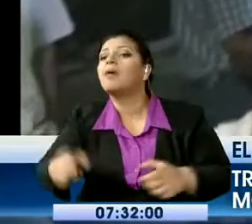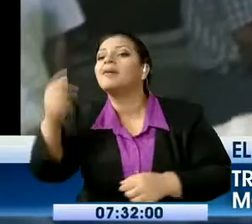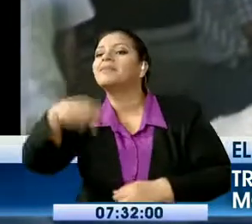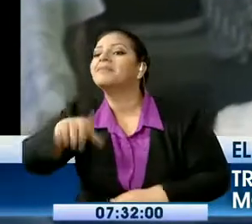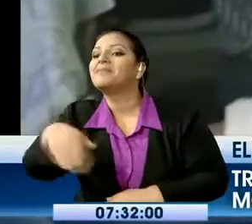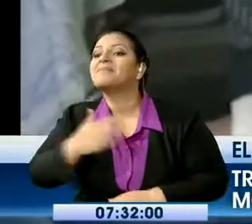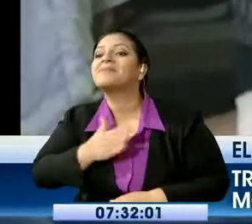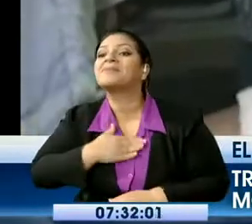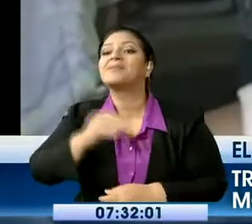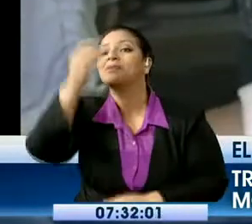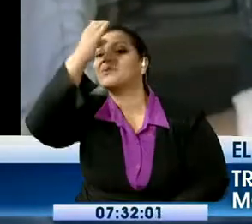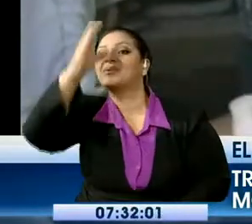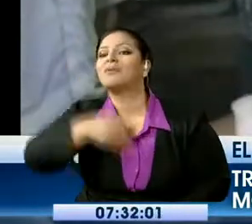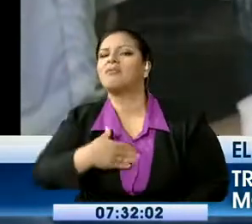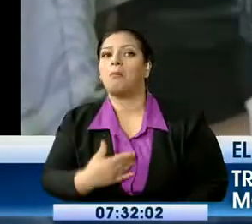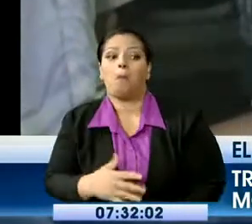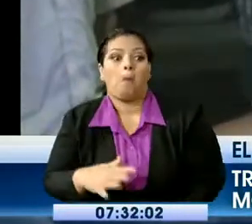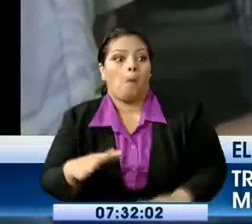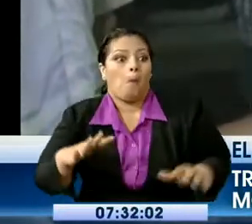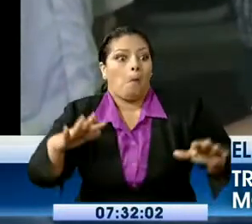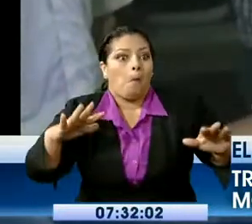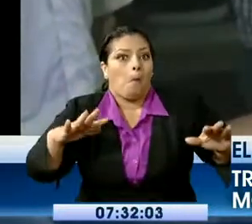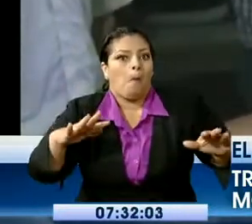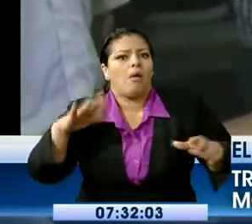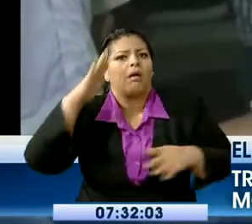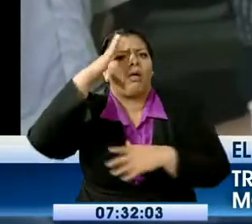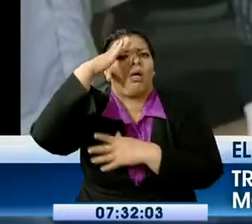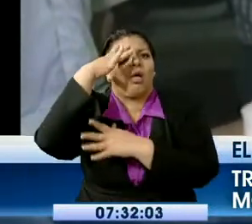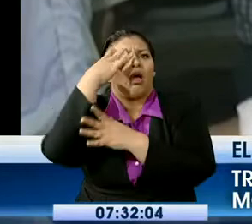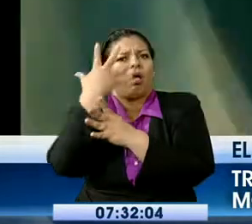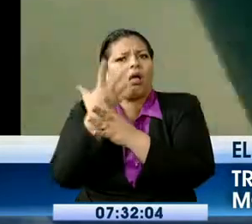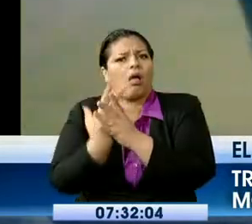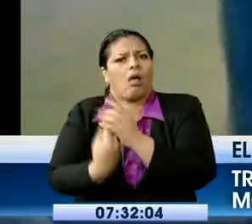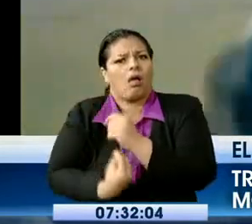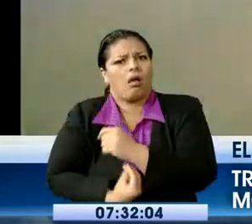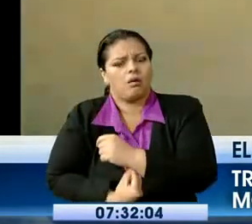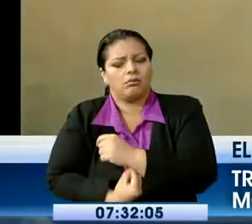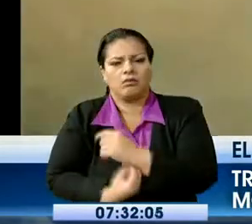nuestra identidad, parte de la etnia montuvia del litoral ecuatoriano.